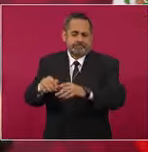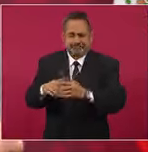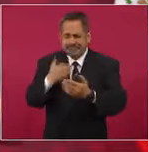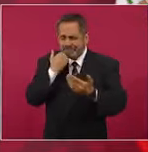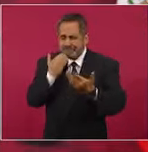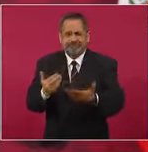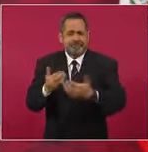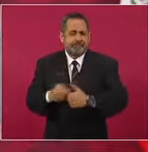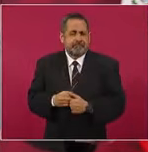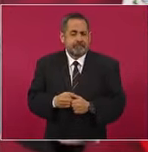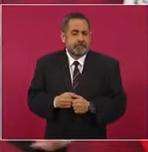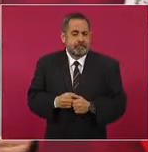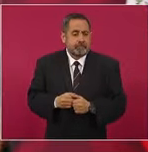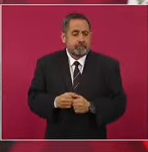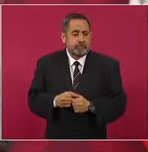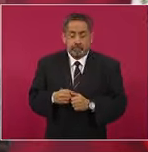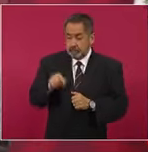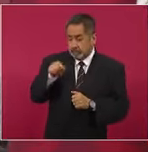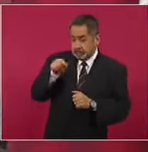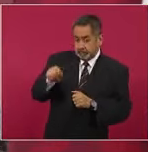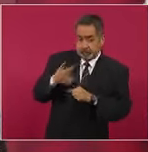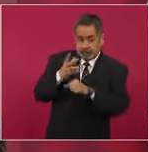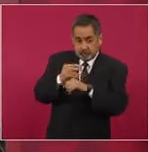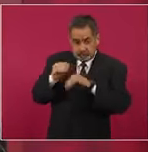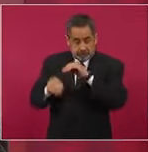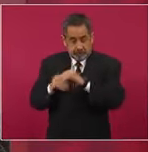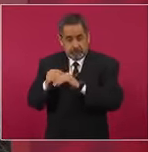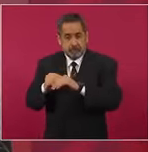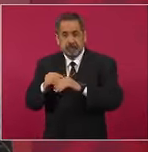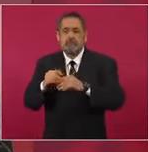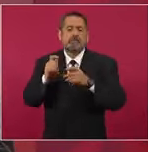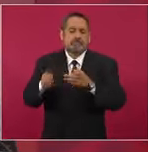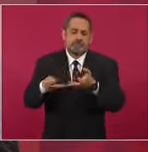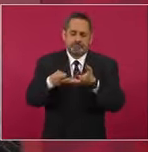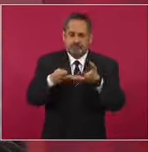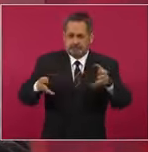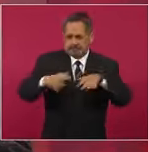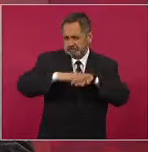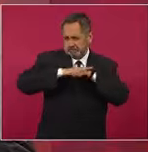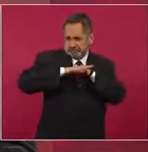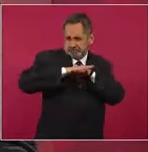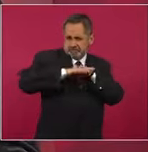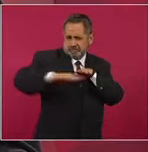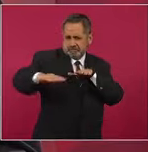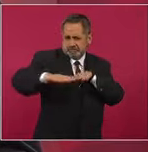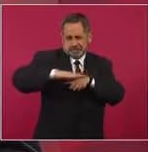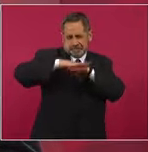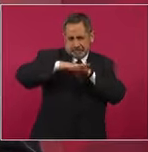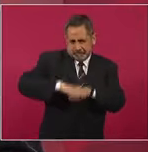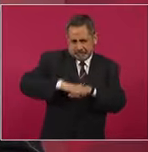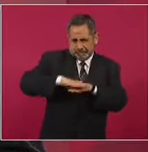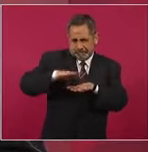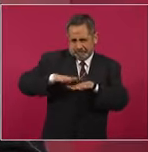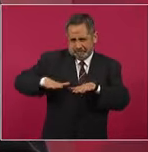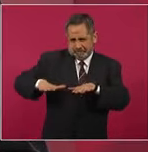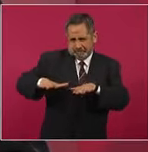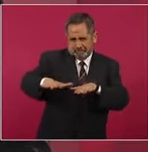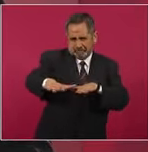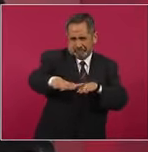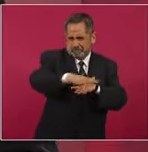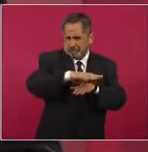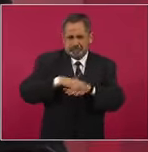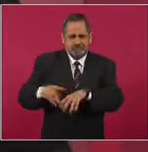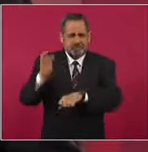¿qué lleva la obra?, pues el terraplén, que tiene que tener